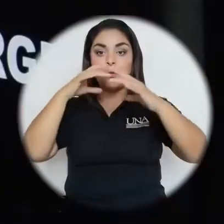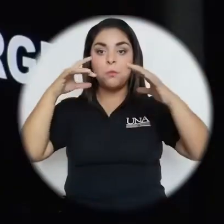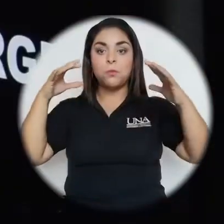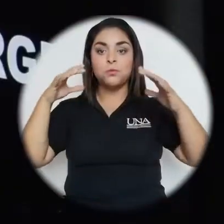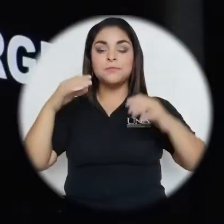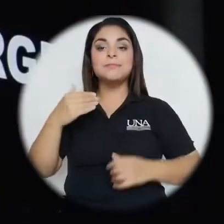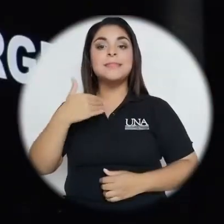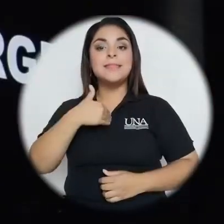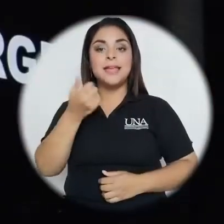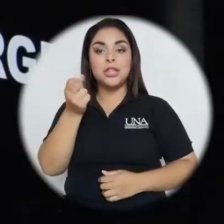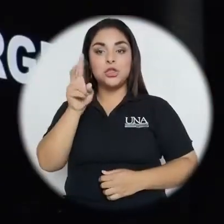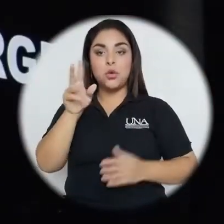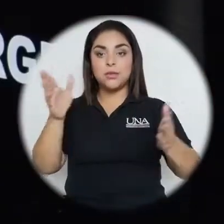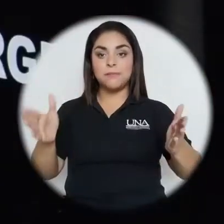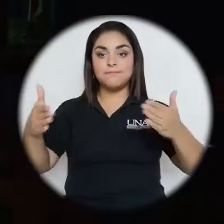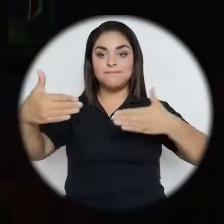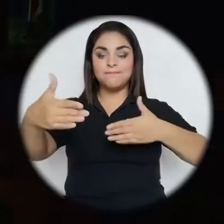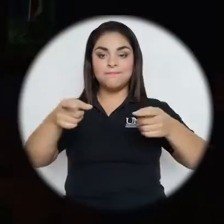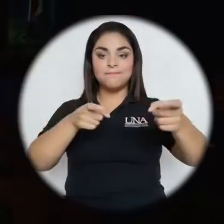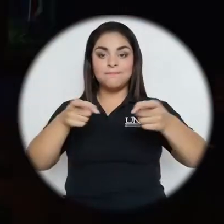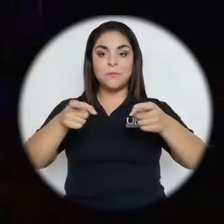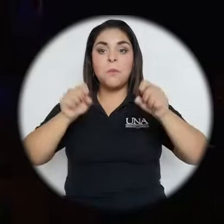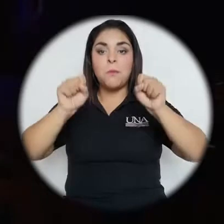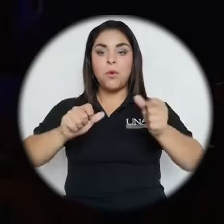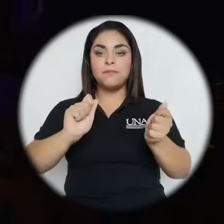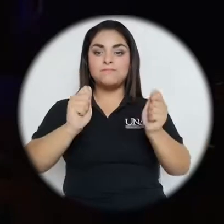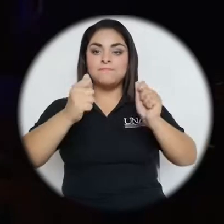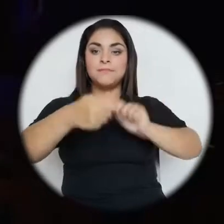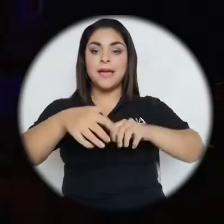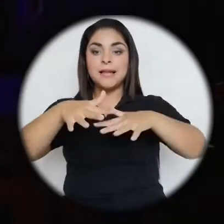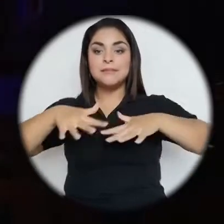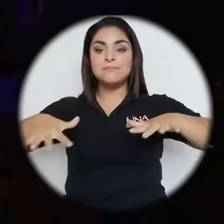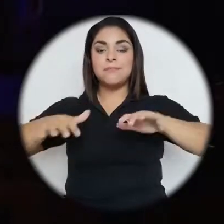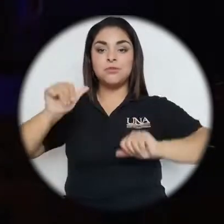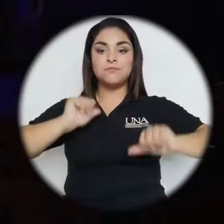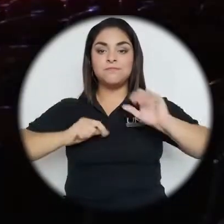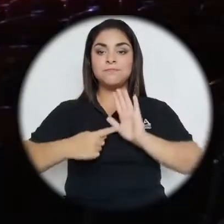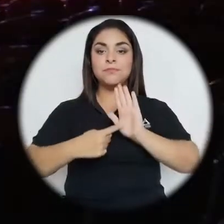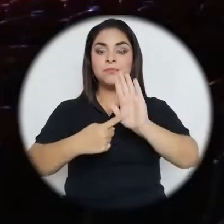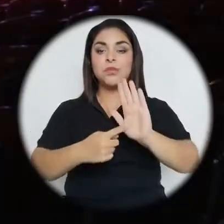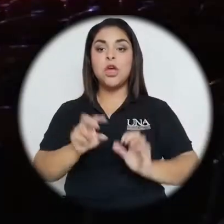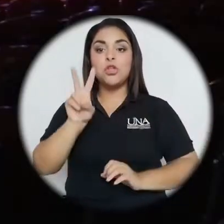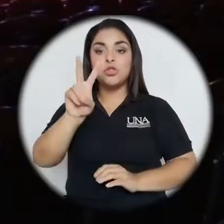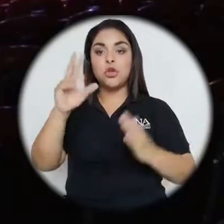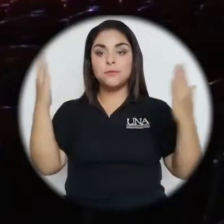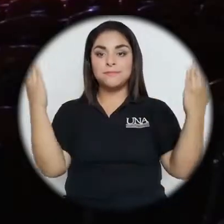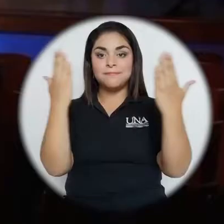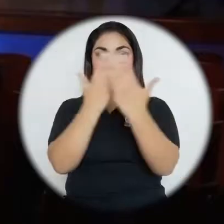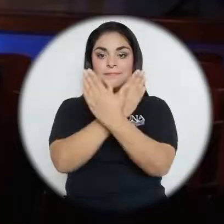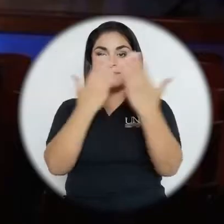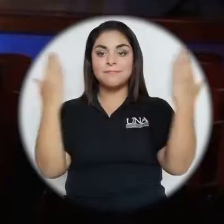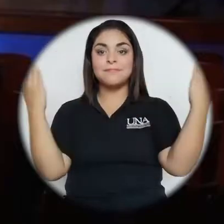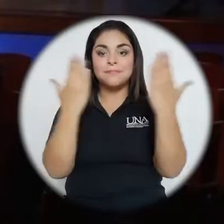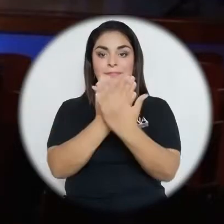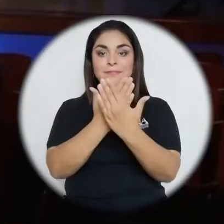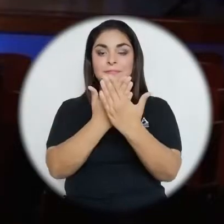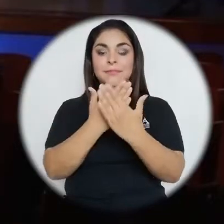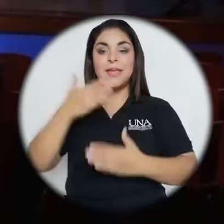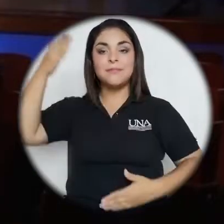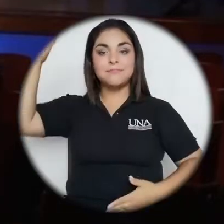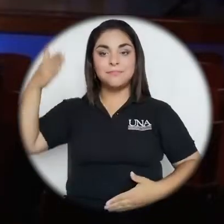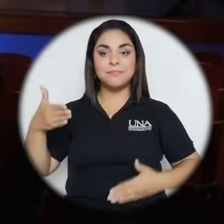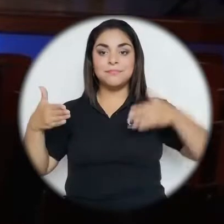paneles modulares que permiten transformar el espacio del escenario, dos telones completos, frontal y prosenio, y